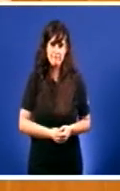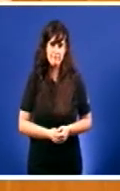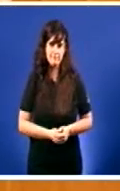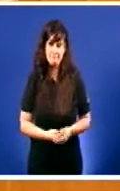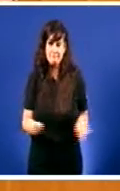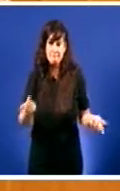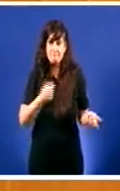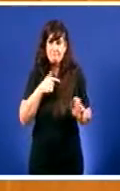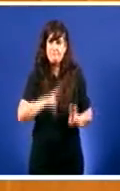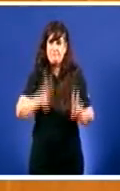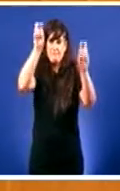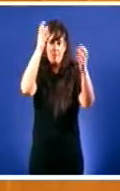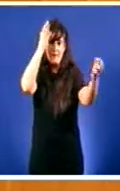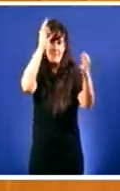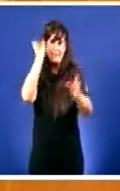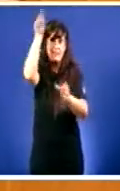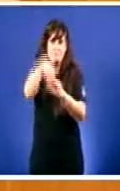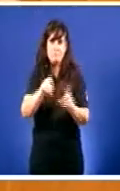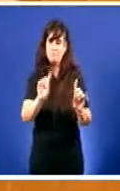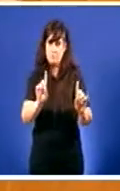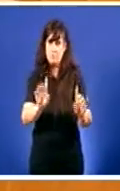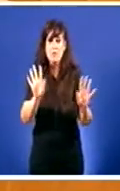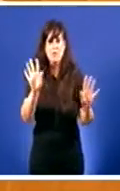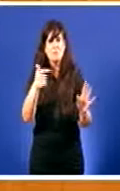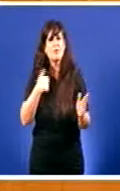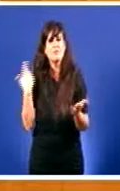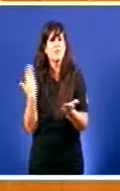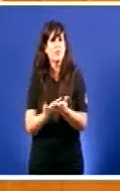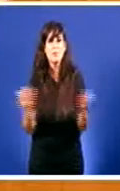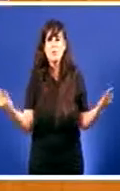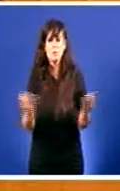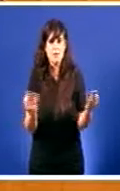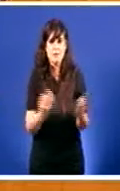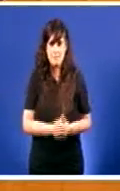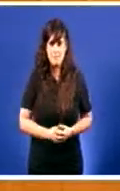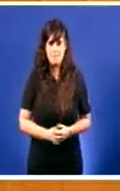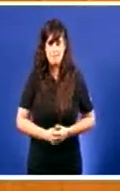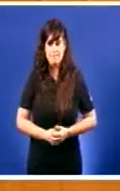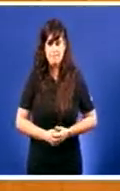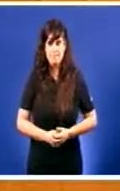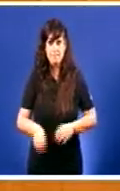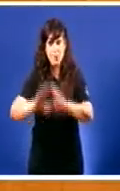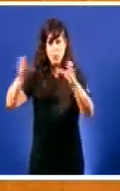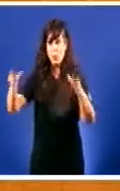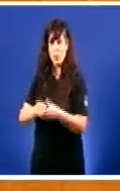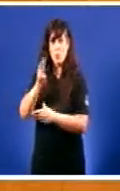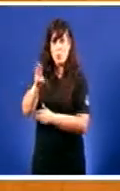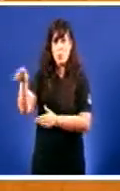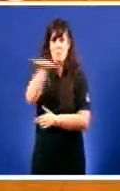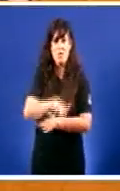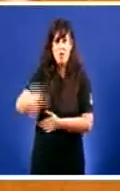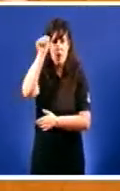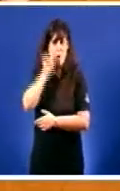non entro en determinadas cuestións Pero sí que o que demostra é a utilización Que fai o Partido Popular en Ourense